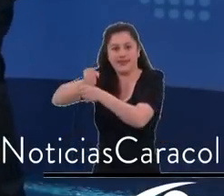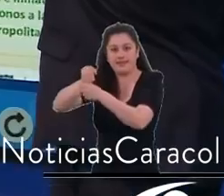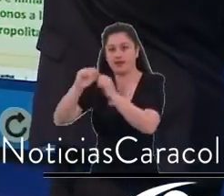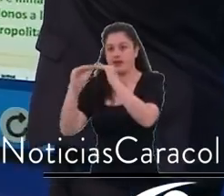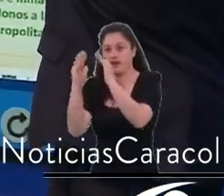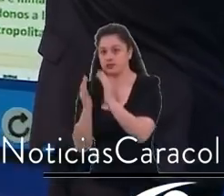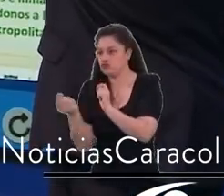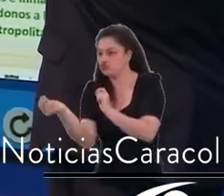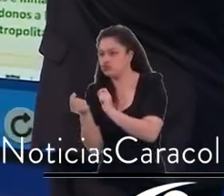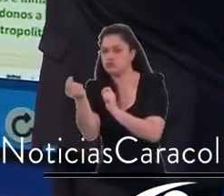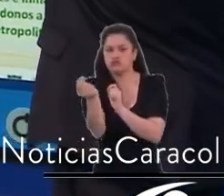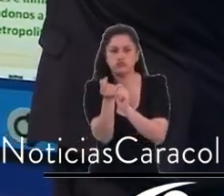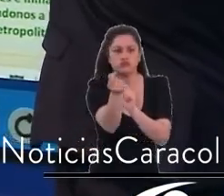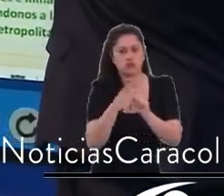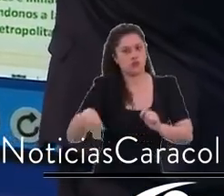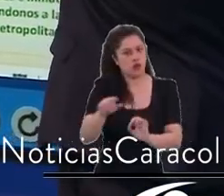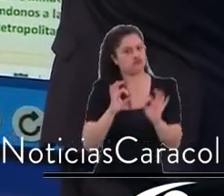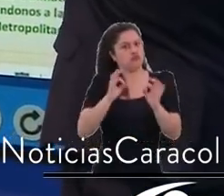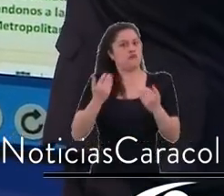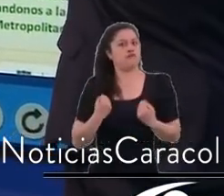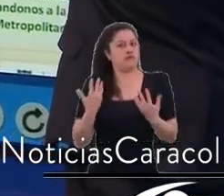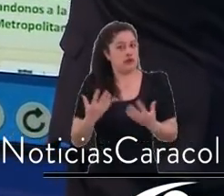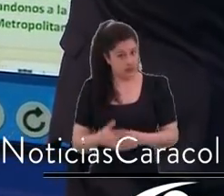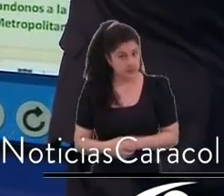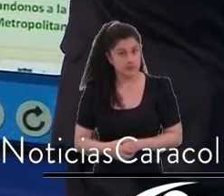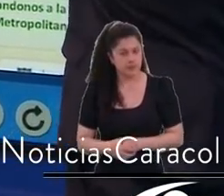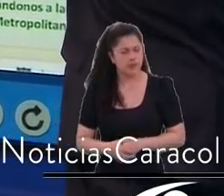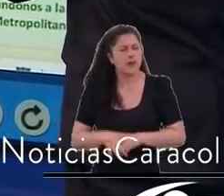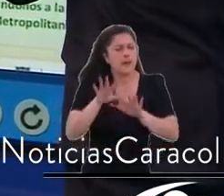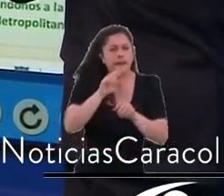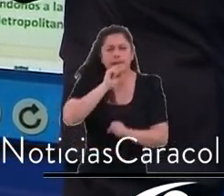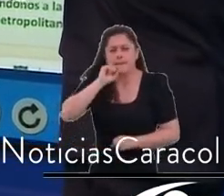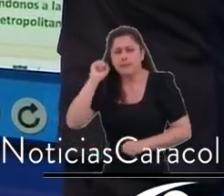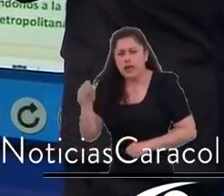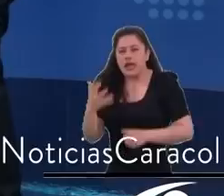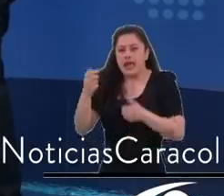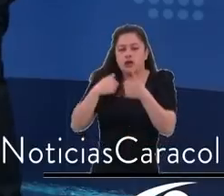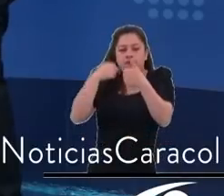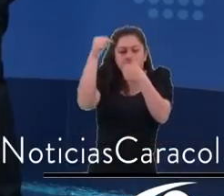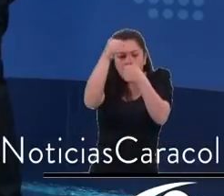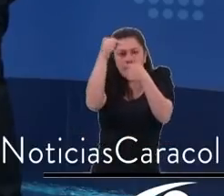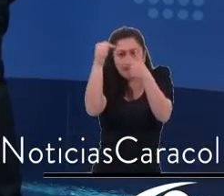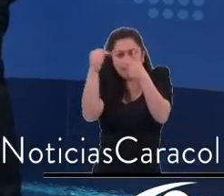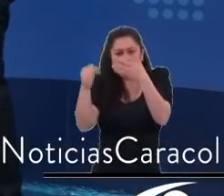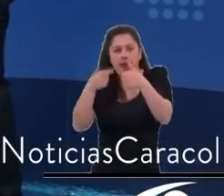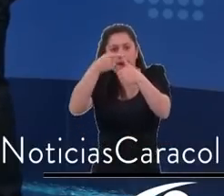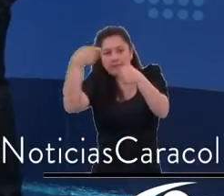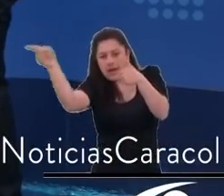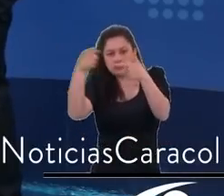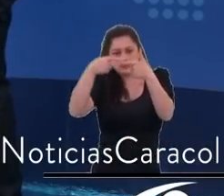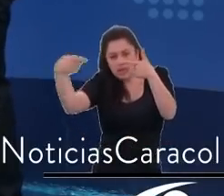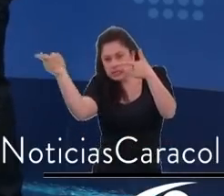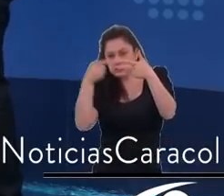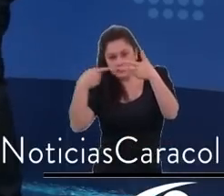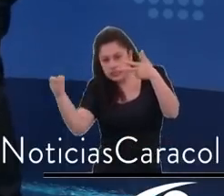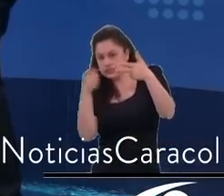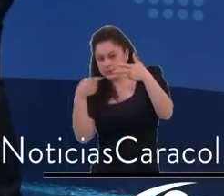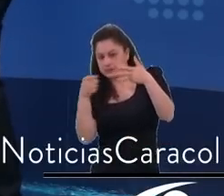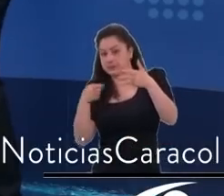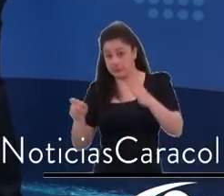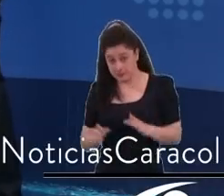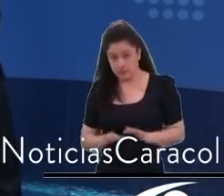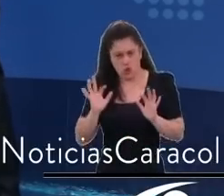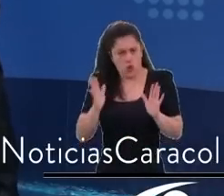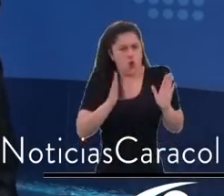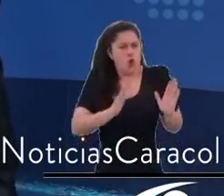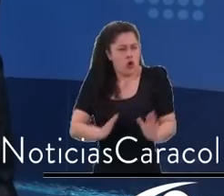oposición? Yo quiero que empecemos ahorita a hablar de cada uno de esos, alcaldesa, pero antes escuchemos a quienes critican el que usted